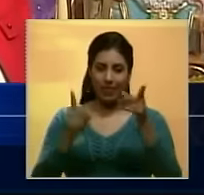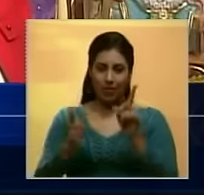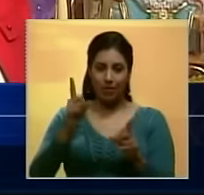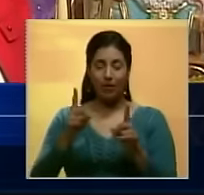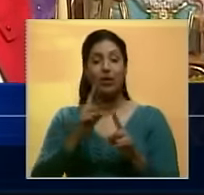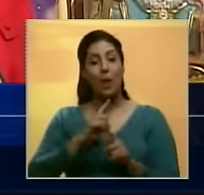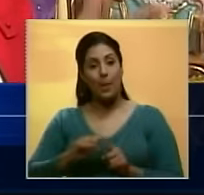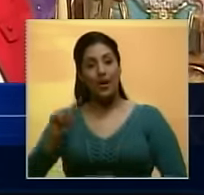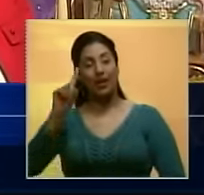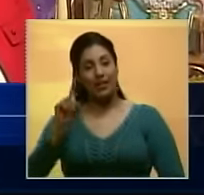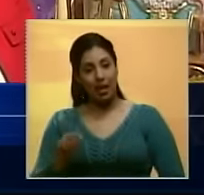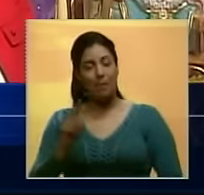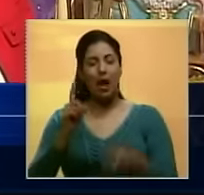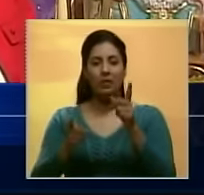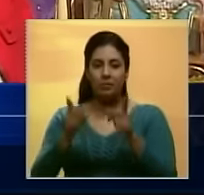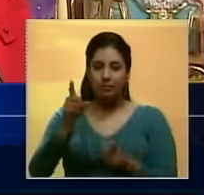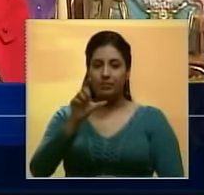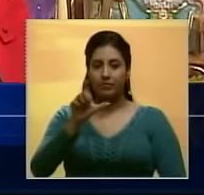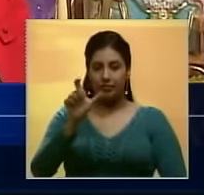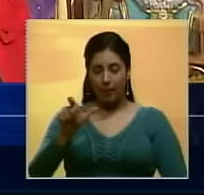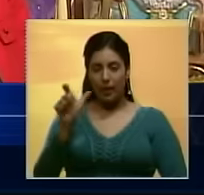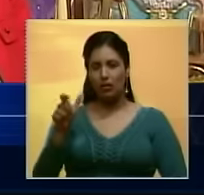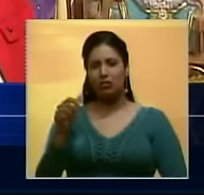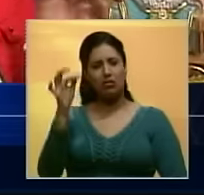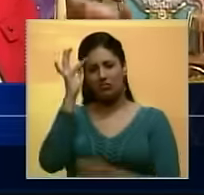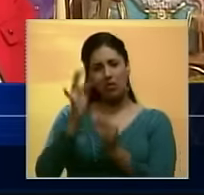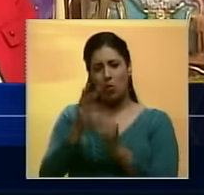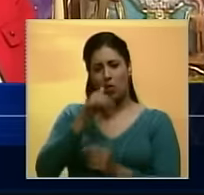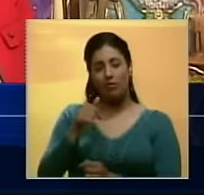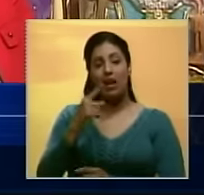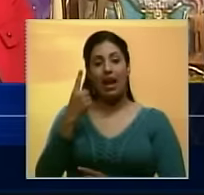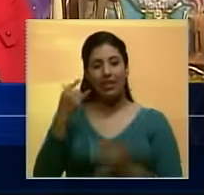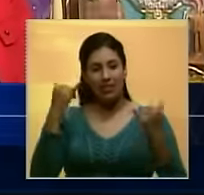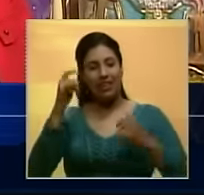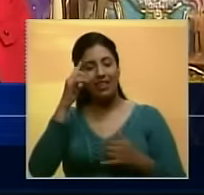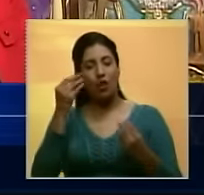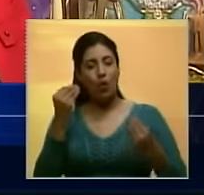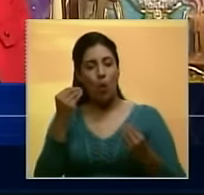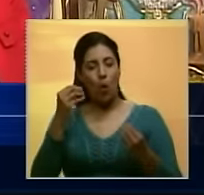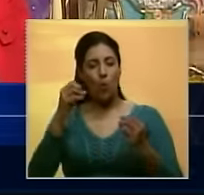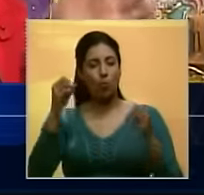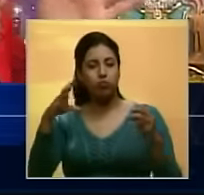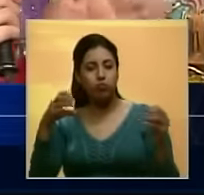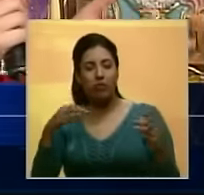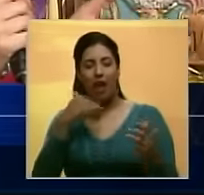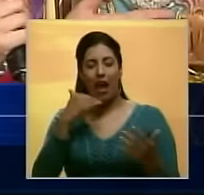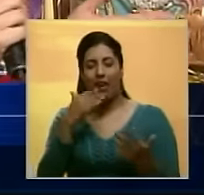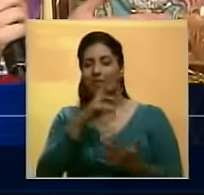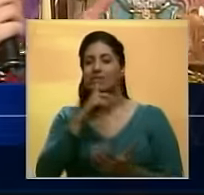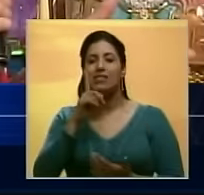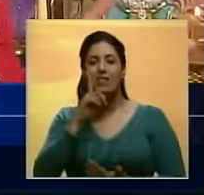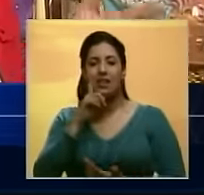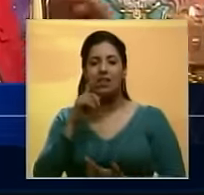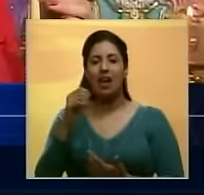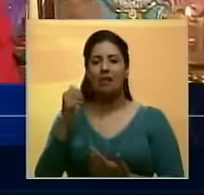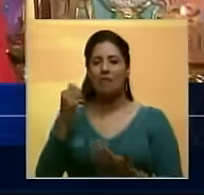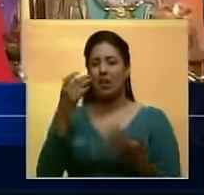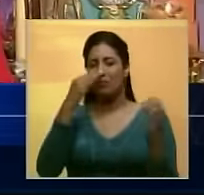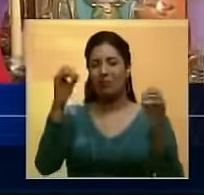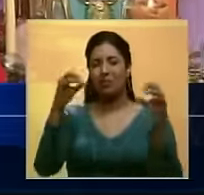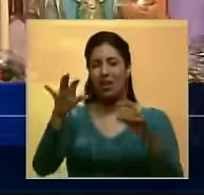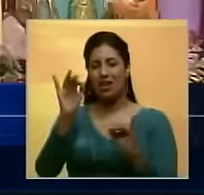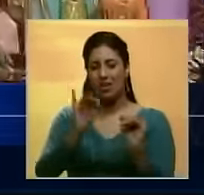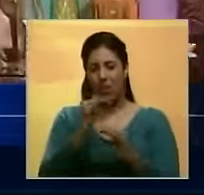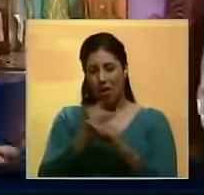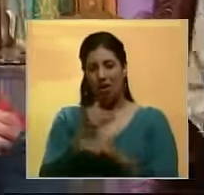Y también para algunas personas que no son tan escépticas celebran este día con rituales que son considerados paganos. Estoy